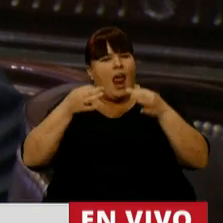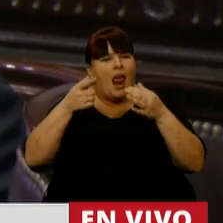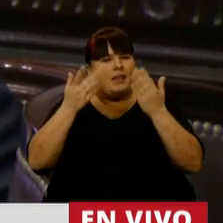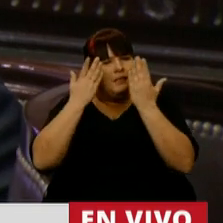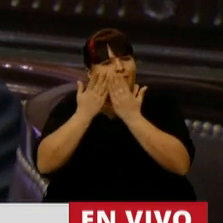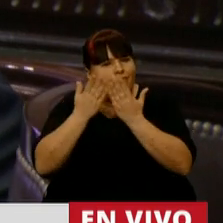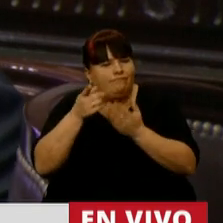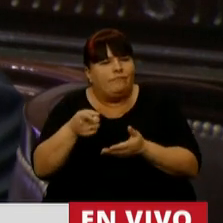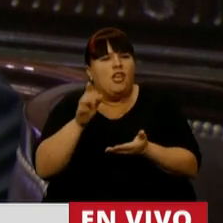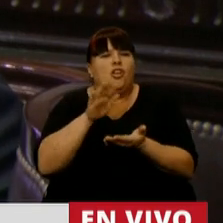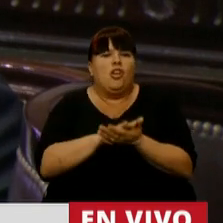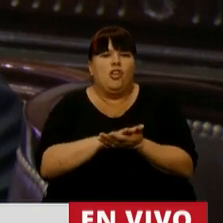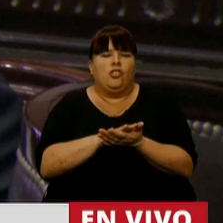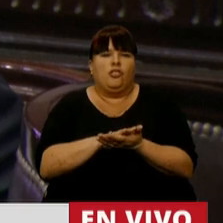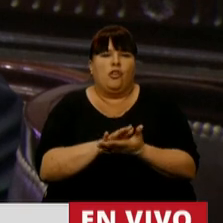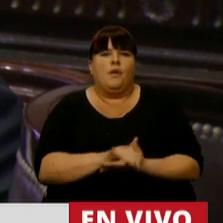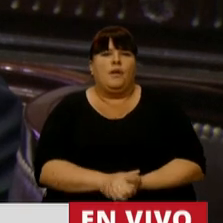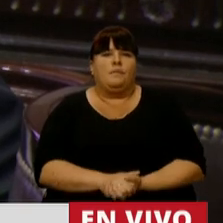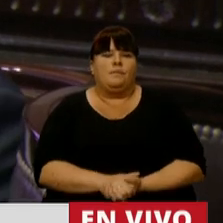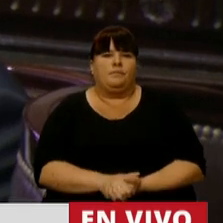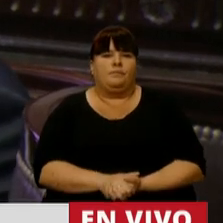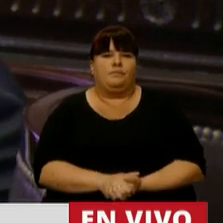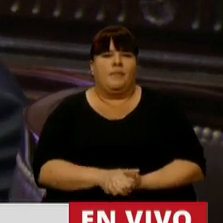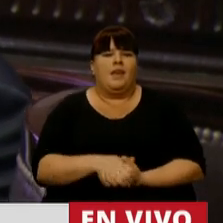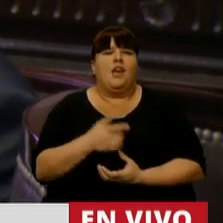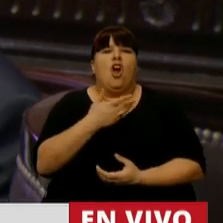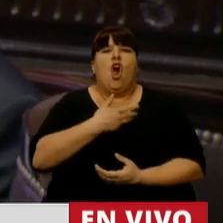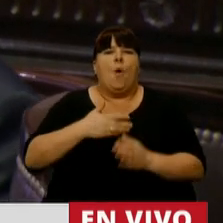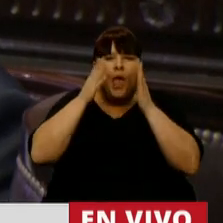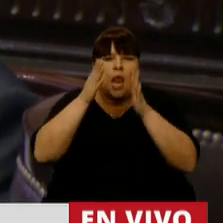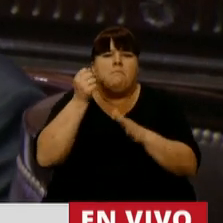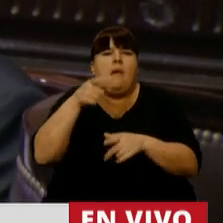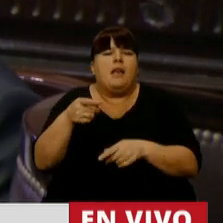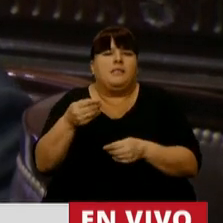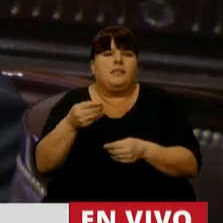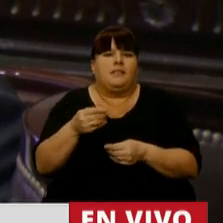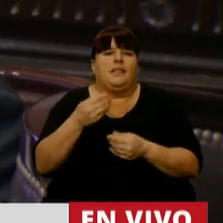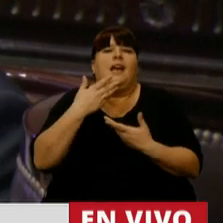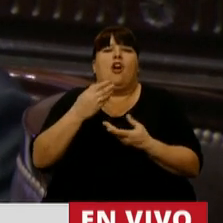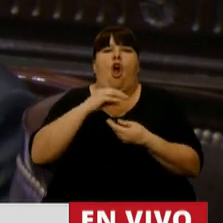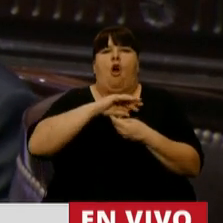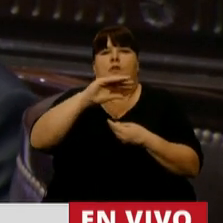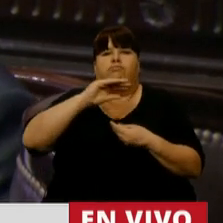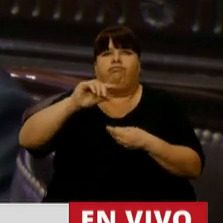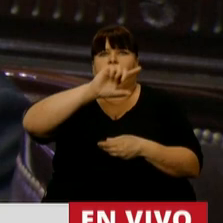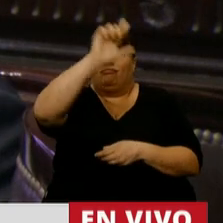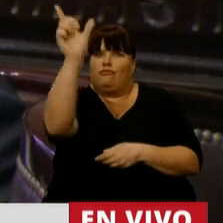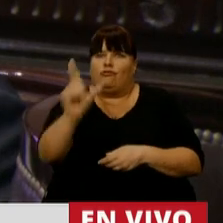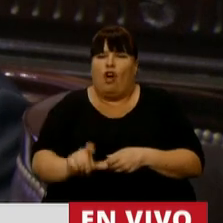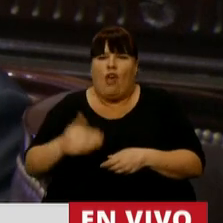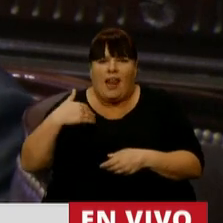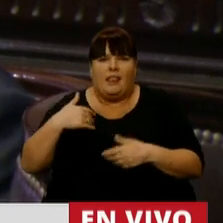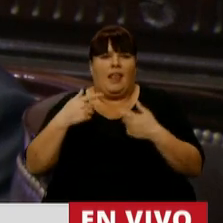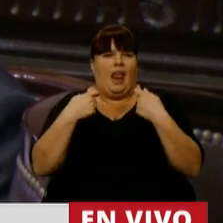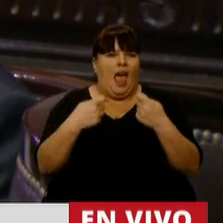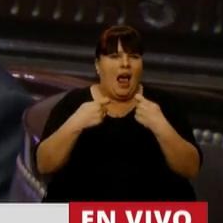que tiene que ver con las prioridades de un gobierno a través de la distribución geográfica del